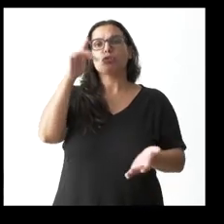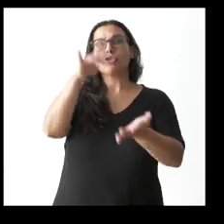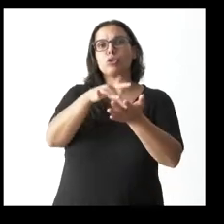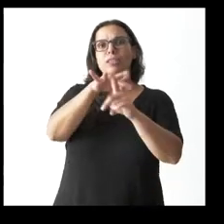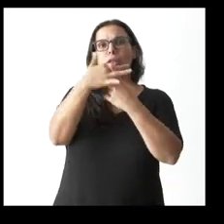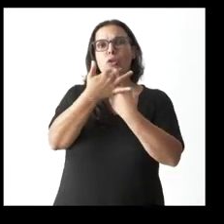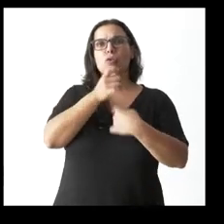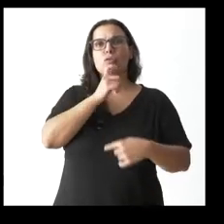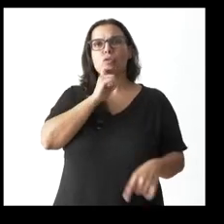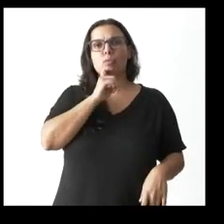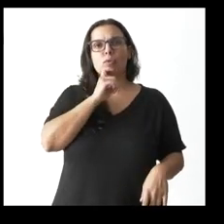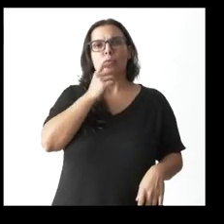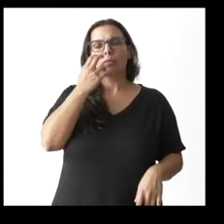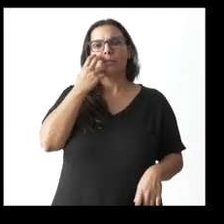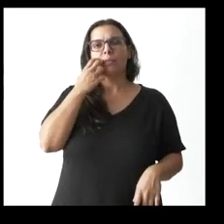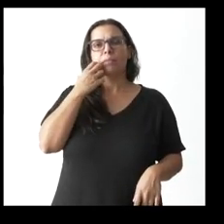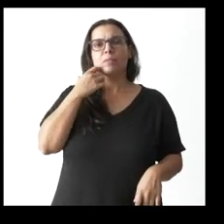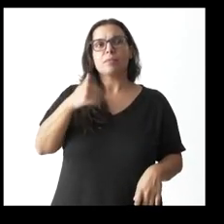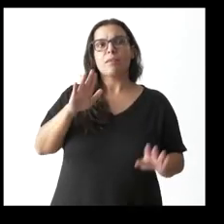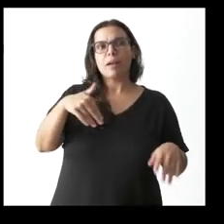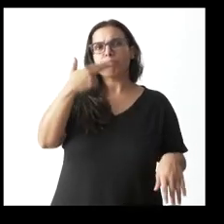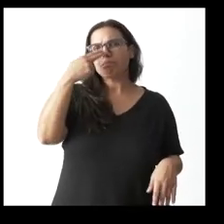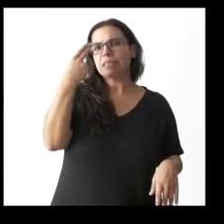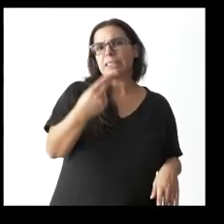parece que no se atreve a visitar a hacer